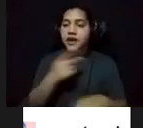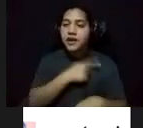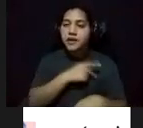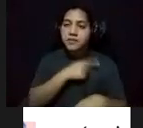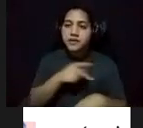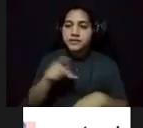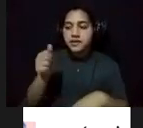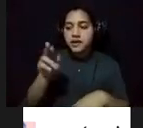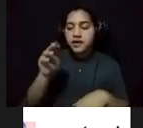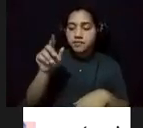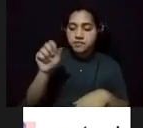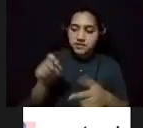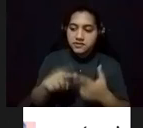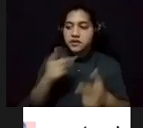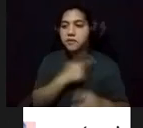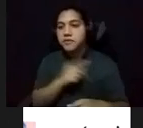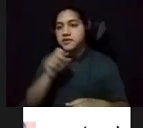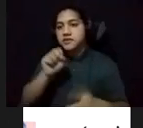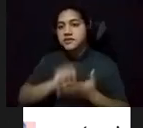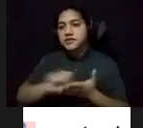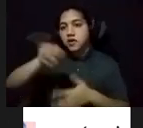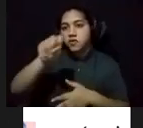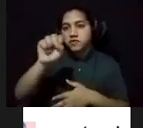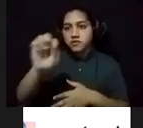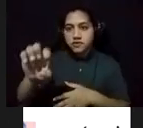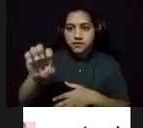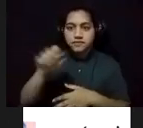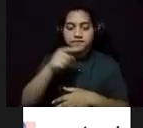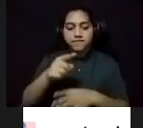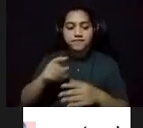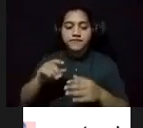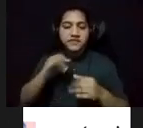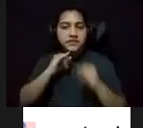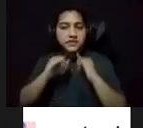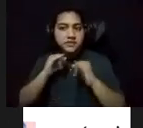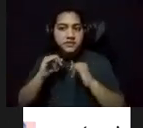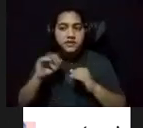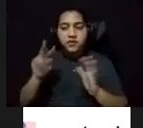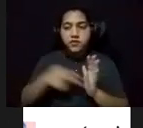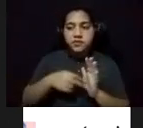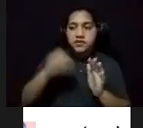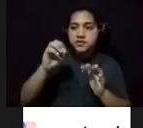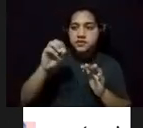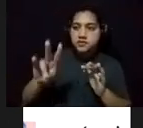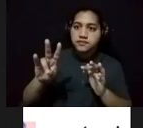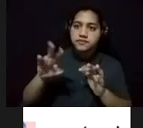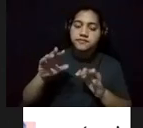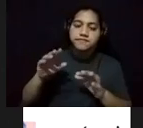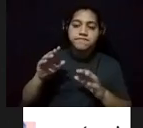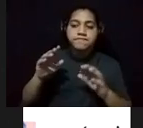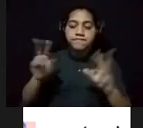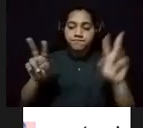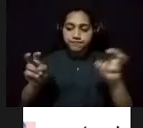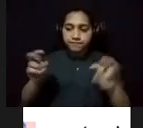entrevista que le realizáramos en el 2007. Abro la cita. De esta forma, el pueblo